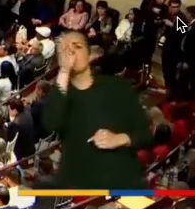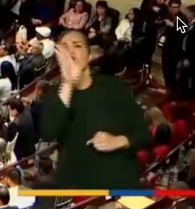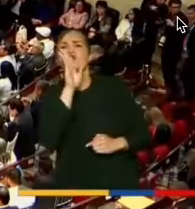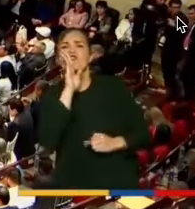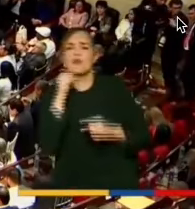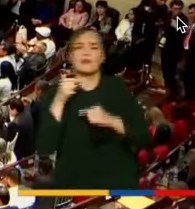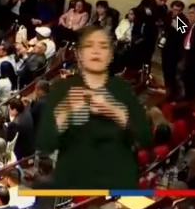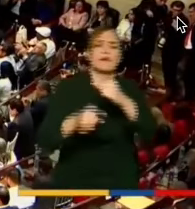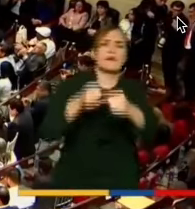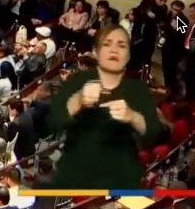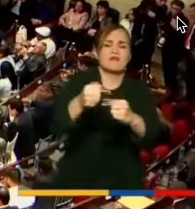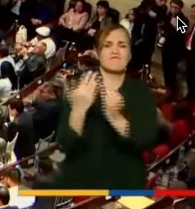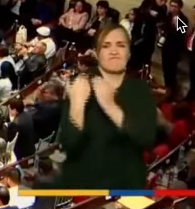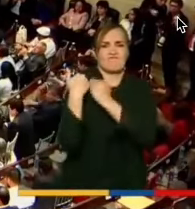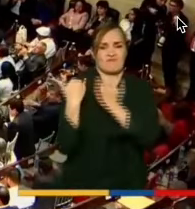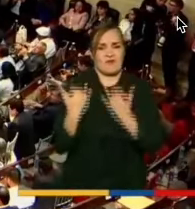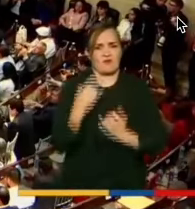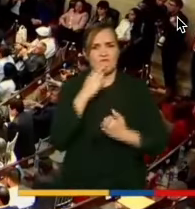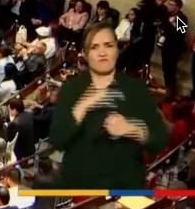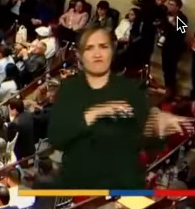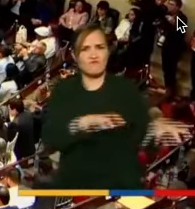Seguimos en procesos de paz,